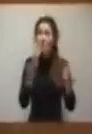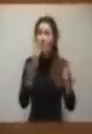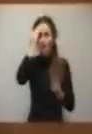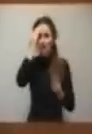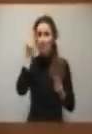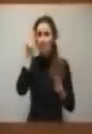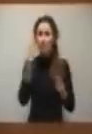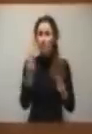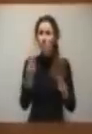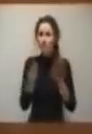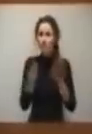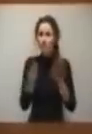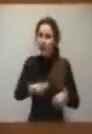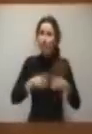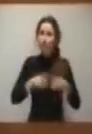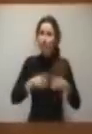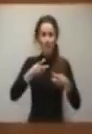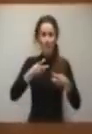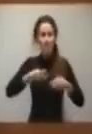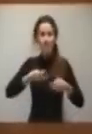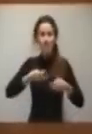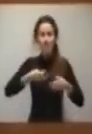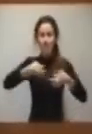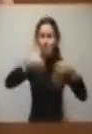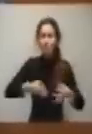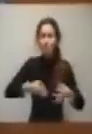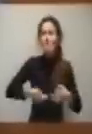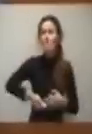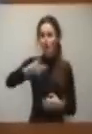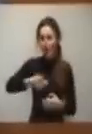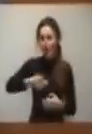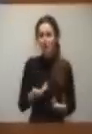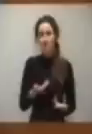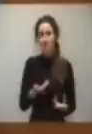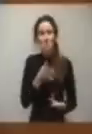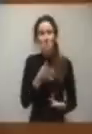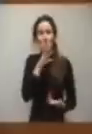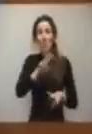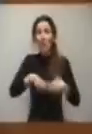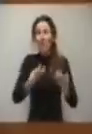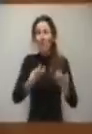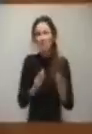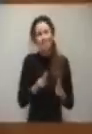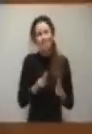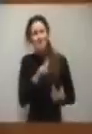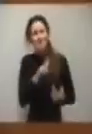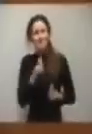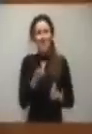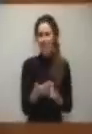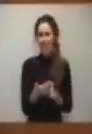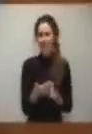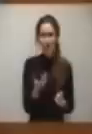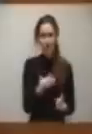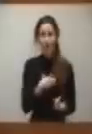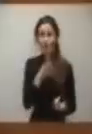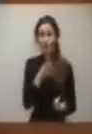hacerlo con reformas relevantes. No nos parece que se puedan hacer reformas cosméticas, porque, además, lo que nos